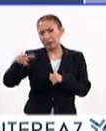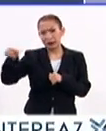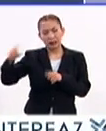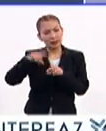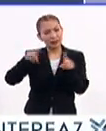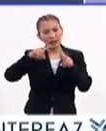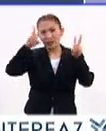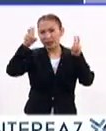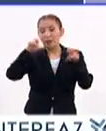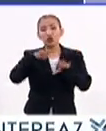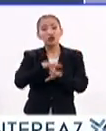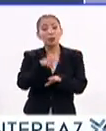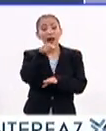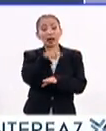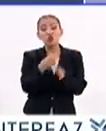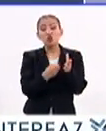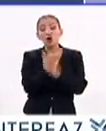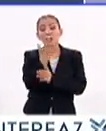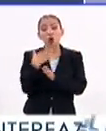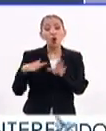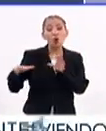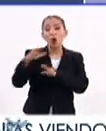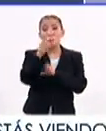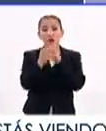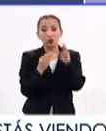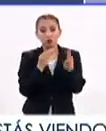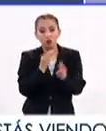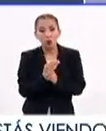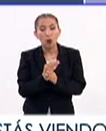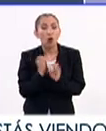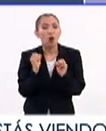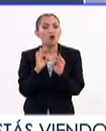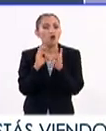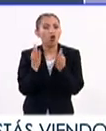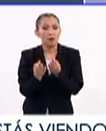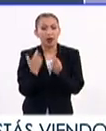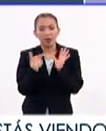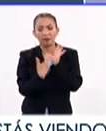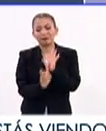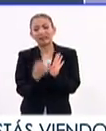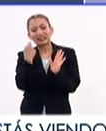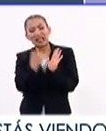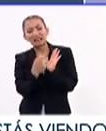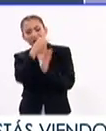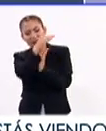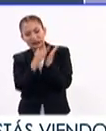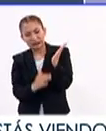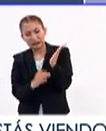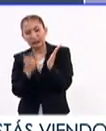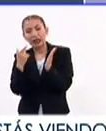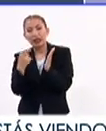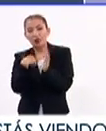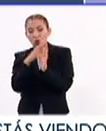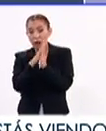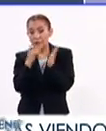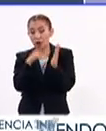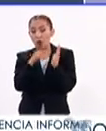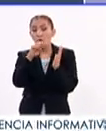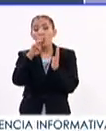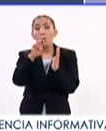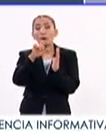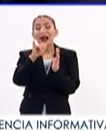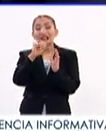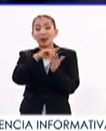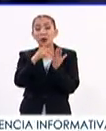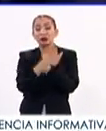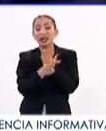muchas cosas que tienen que ver con este nuevo mundo o esta nueva forma de presentarnos los textos. Y publicó un libro que se llama Umbrales